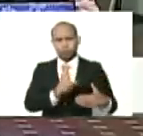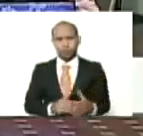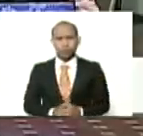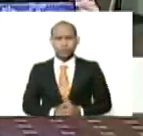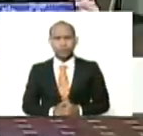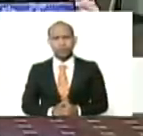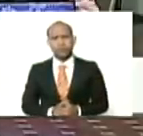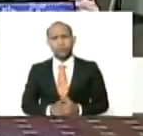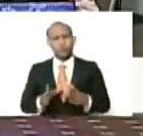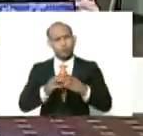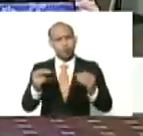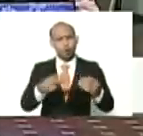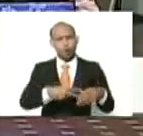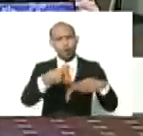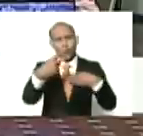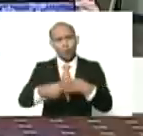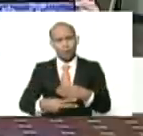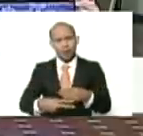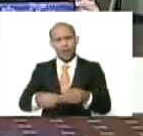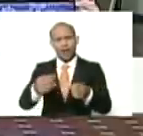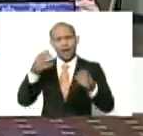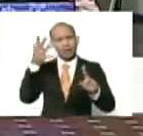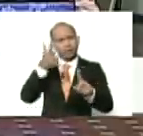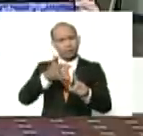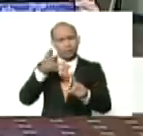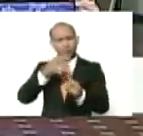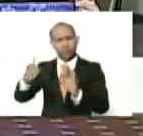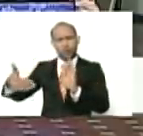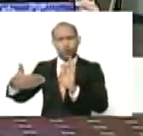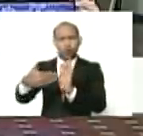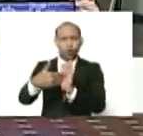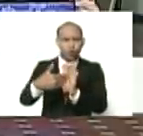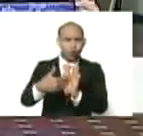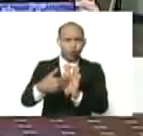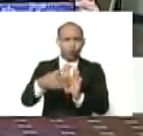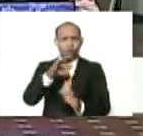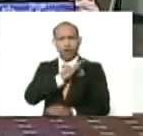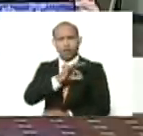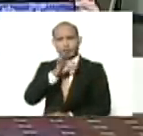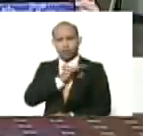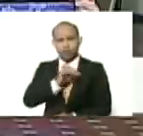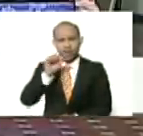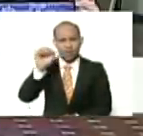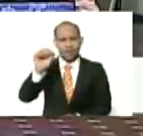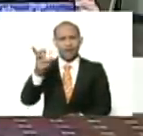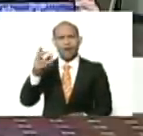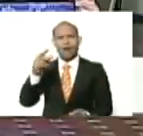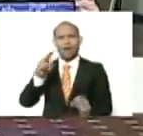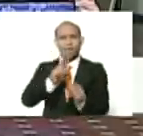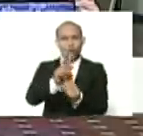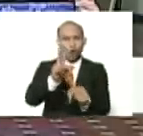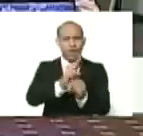los planes, de formación, contra la sociedad patriarcal, y la violencia, contra la mujer,